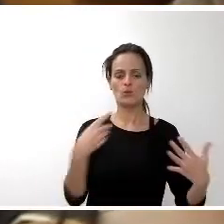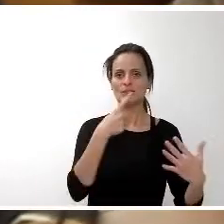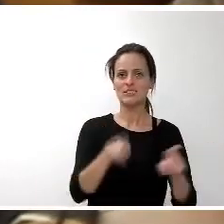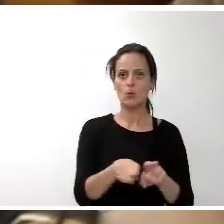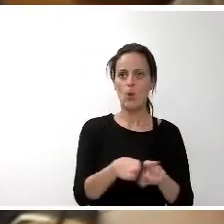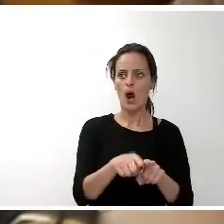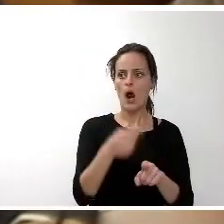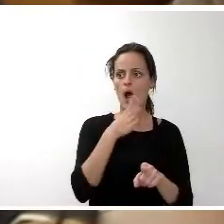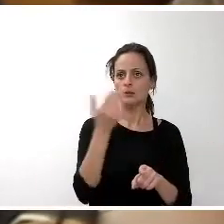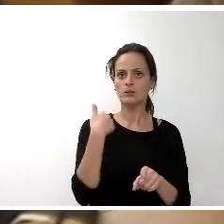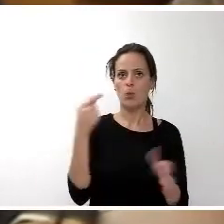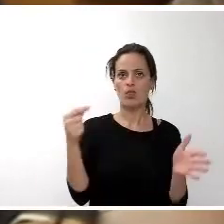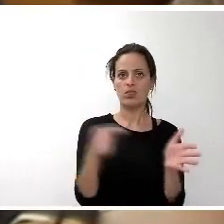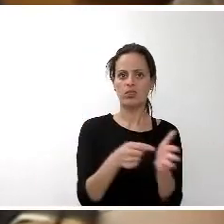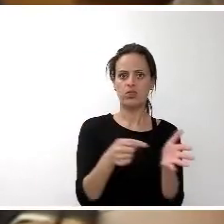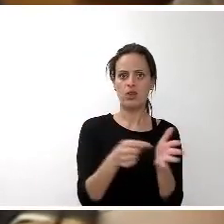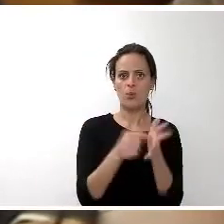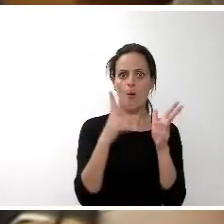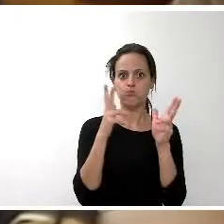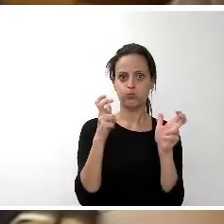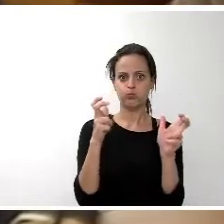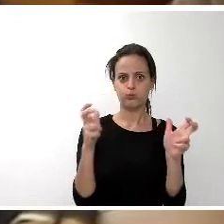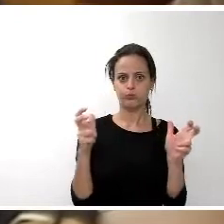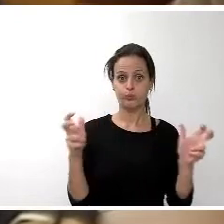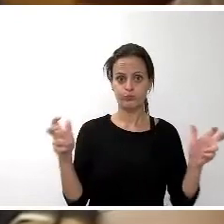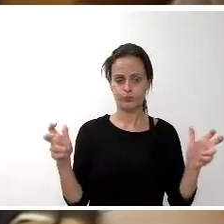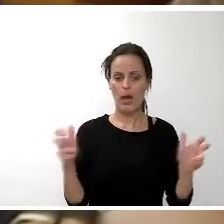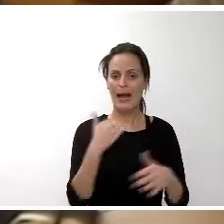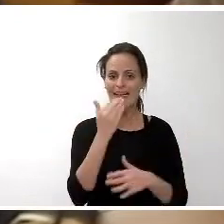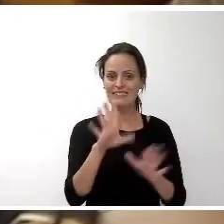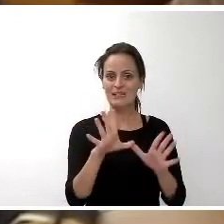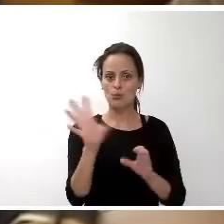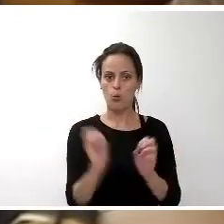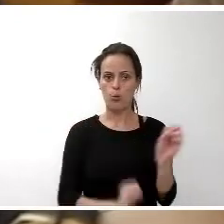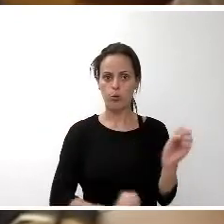endeudamiento importante, de en torno al 110%.